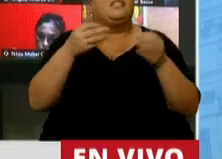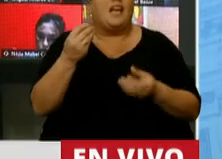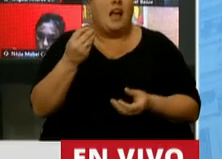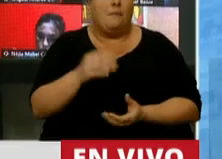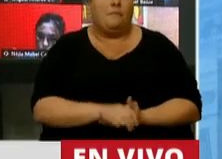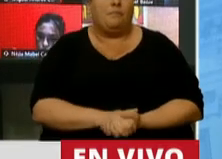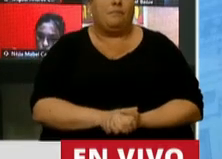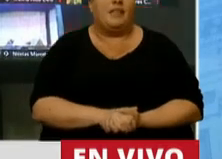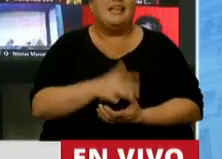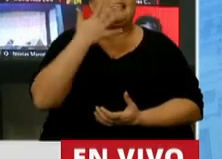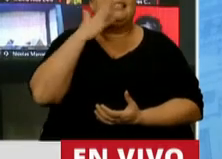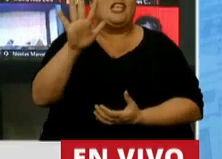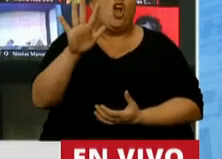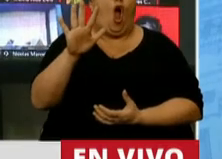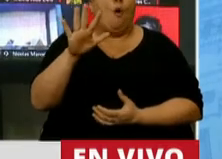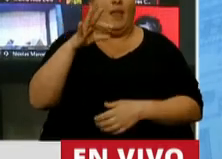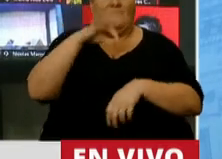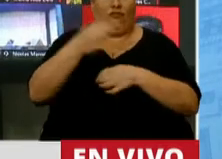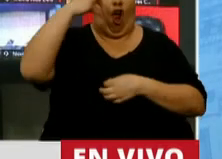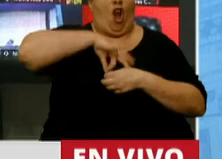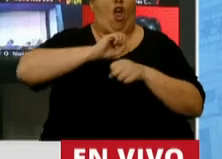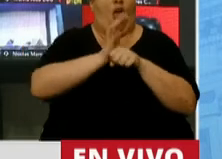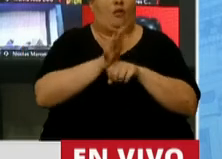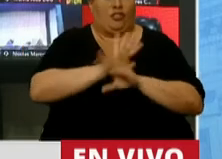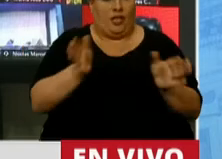5.000 casos activos